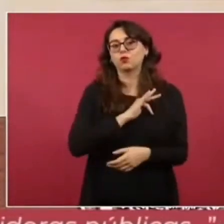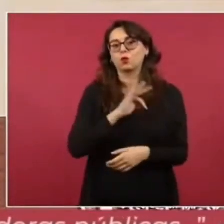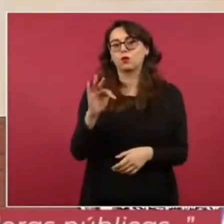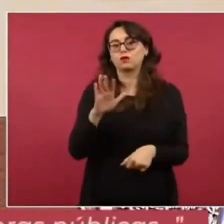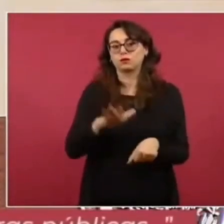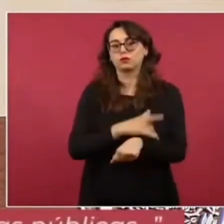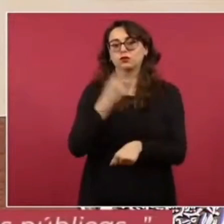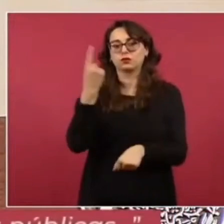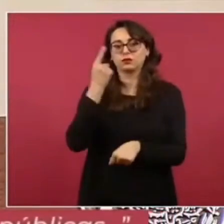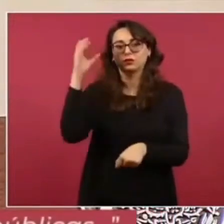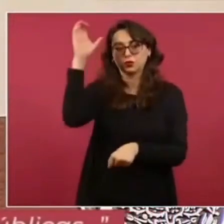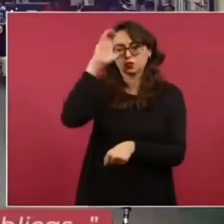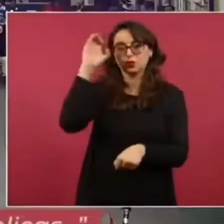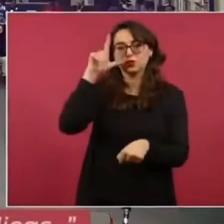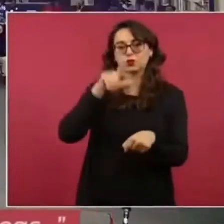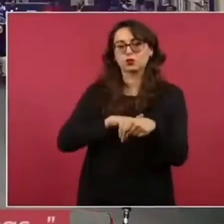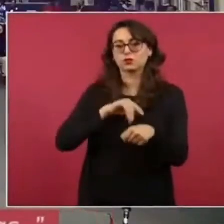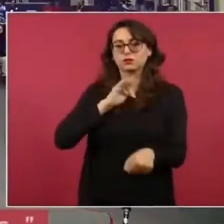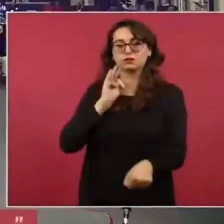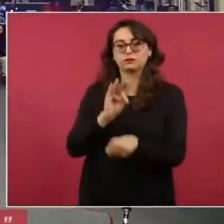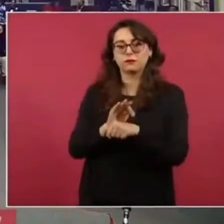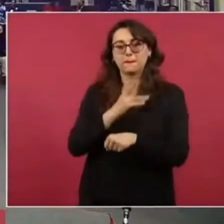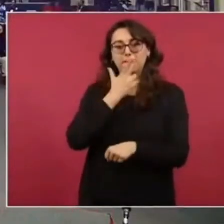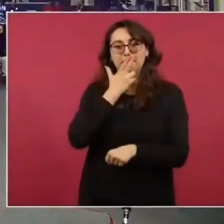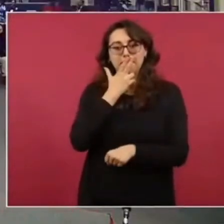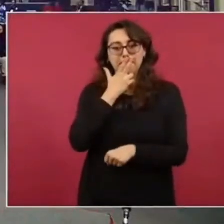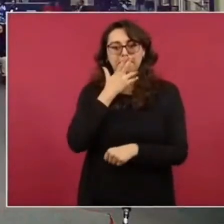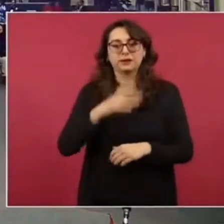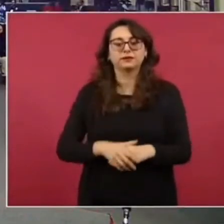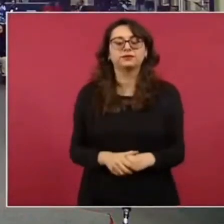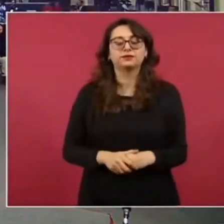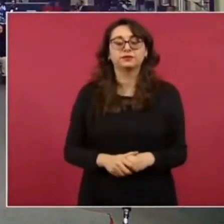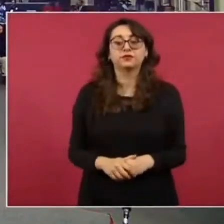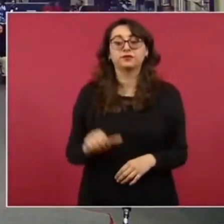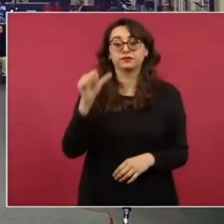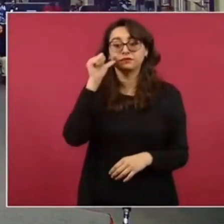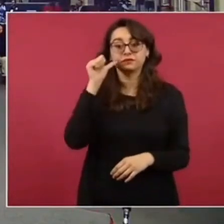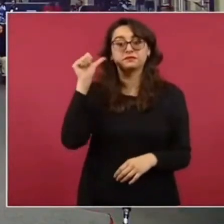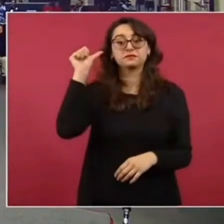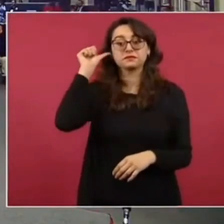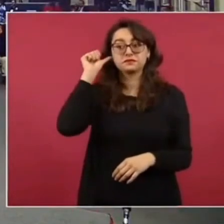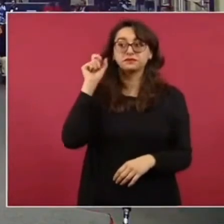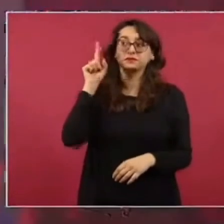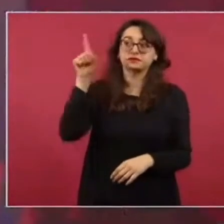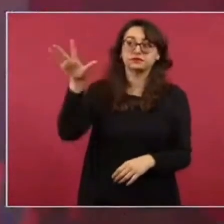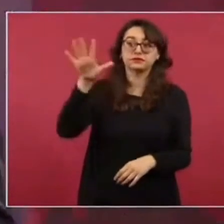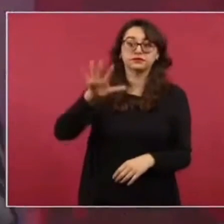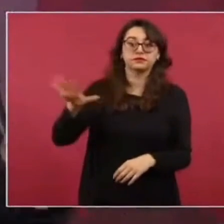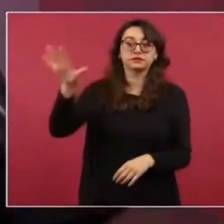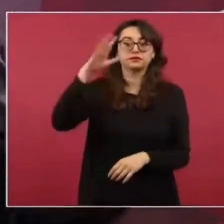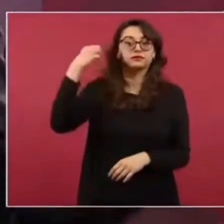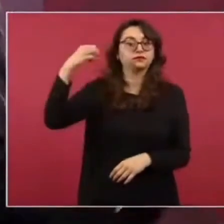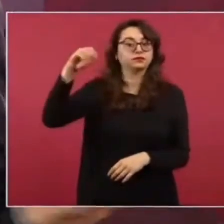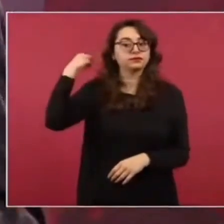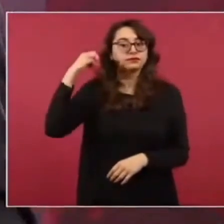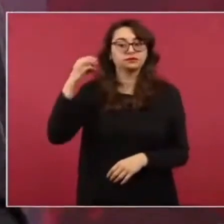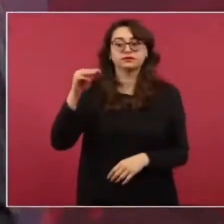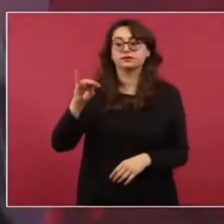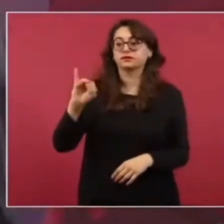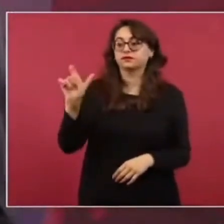Ayer estuve en la mixteca oaxaqueña con la gente